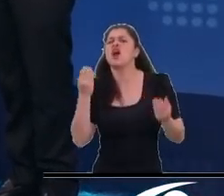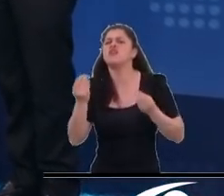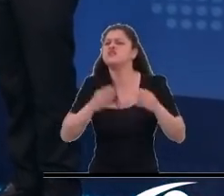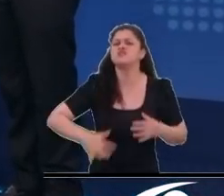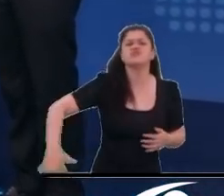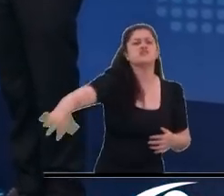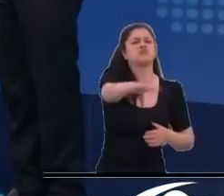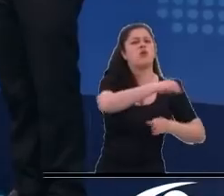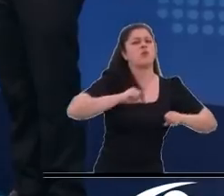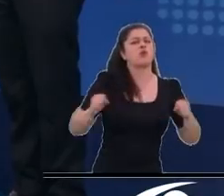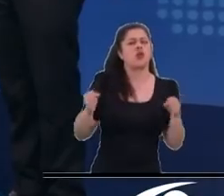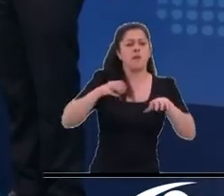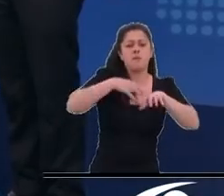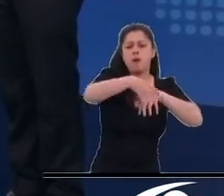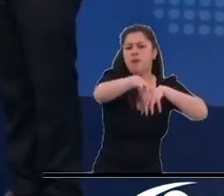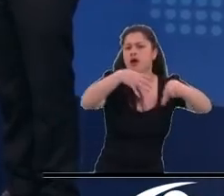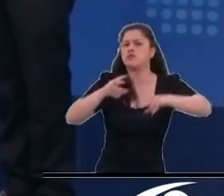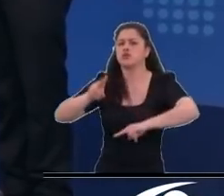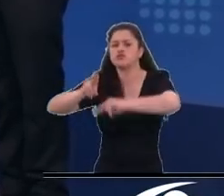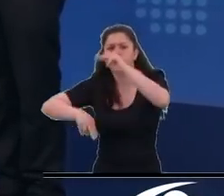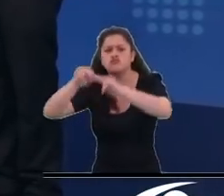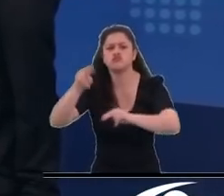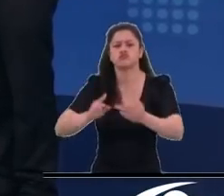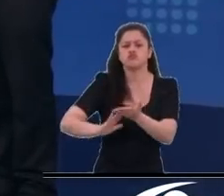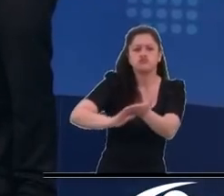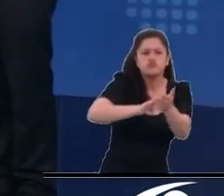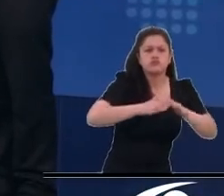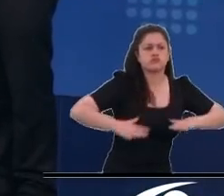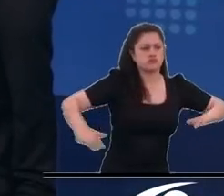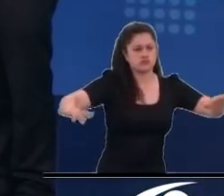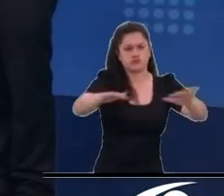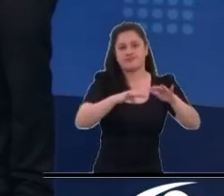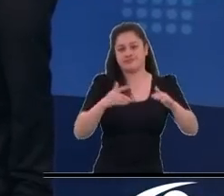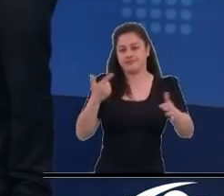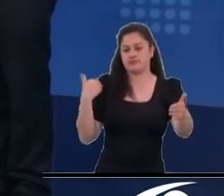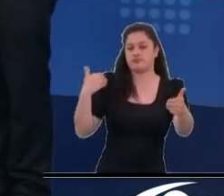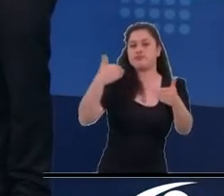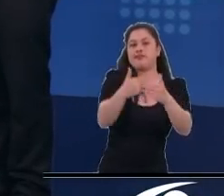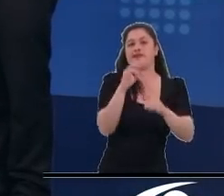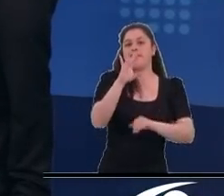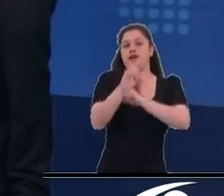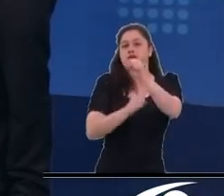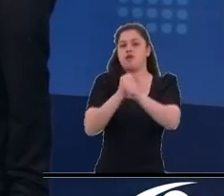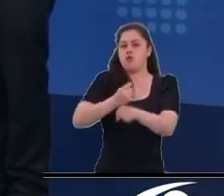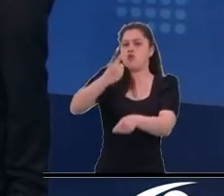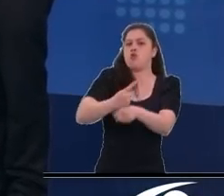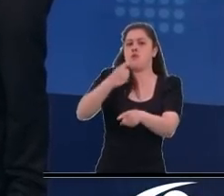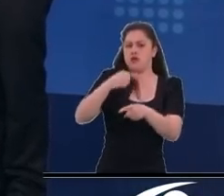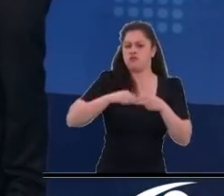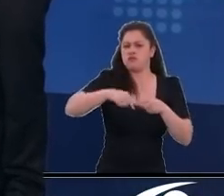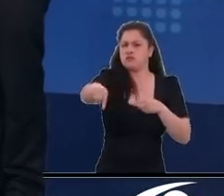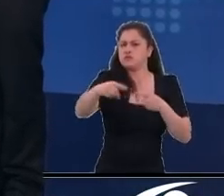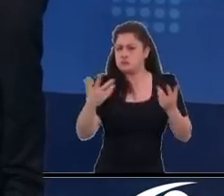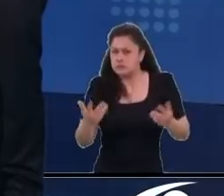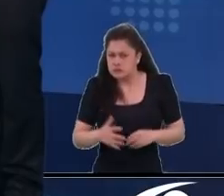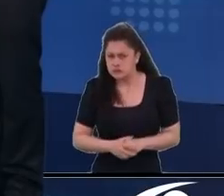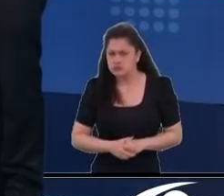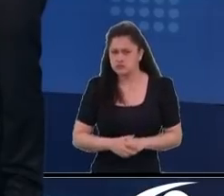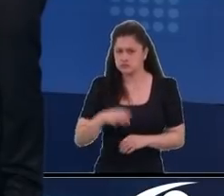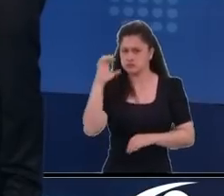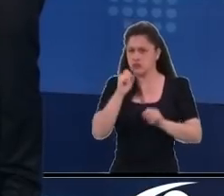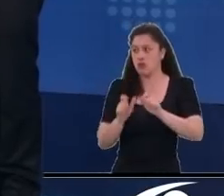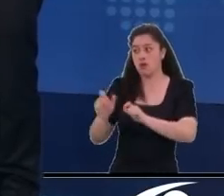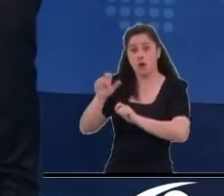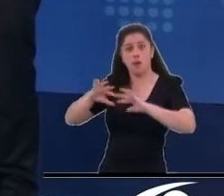próximos 15 años. Naturalmente, esto se ha dado en medio de una fuerte polémica de los opositores, de